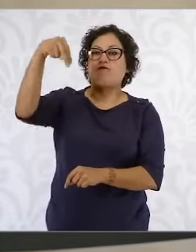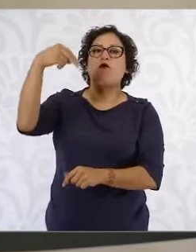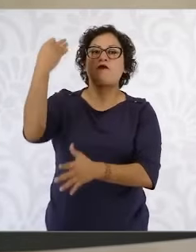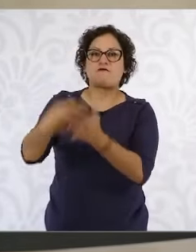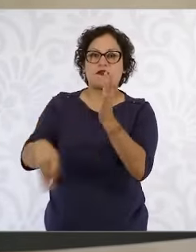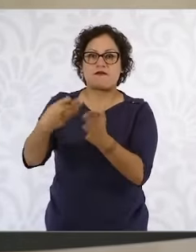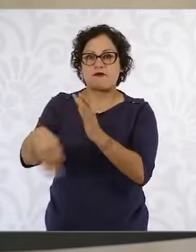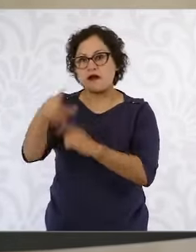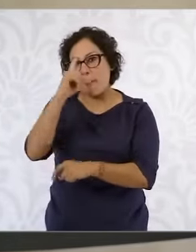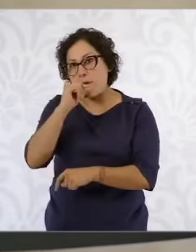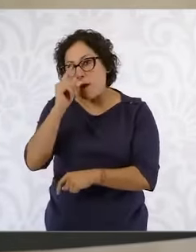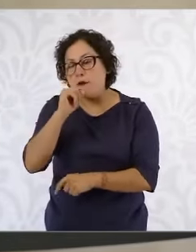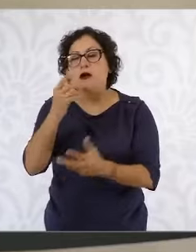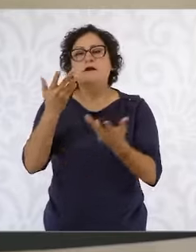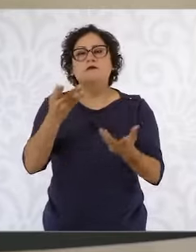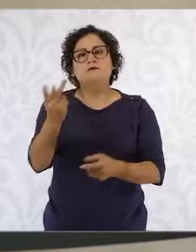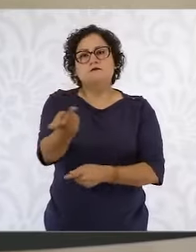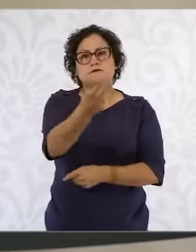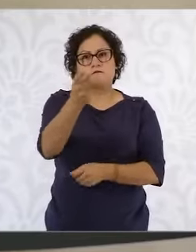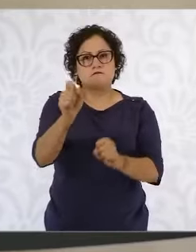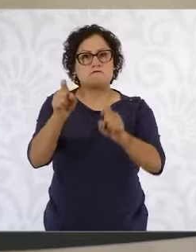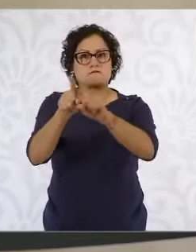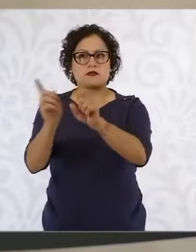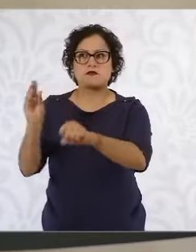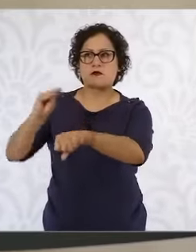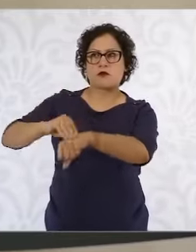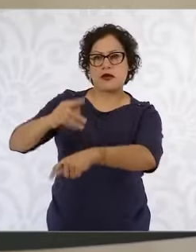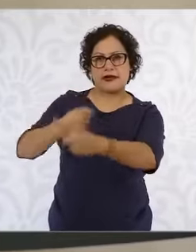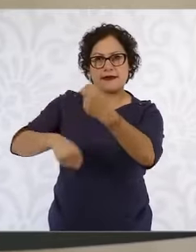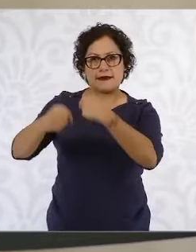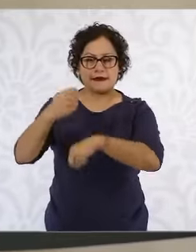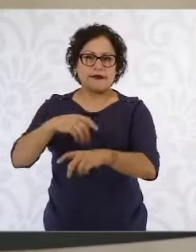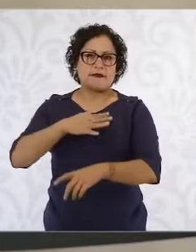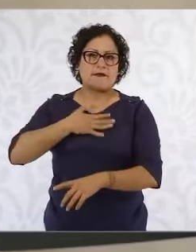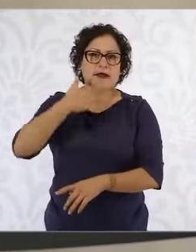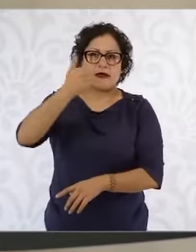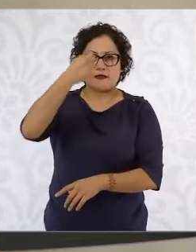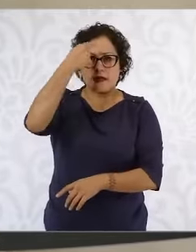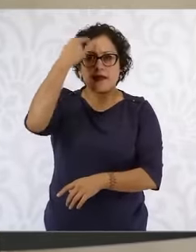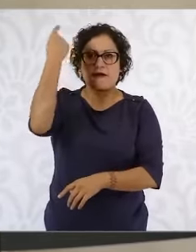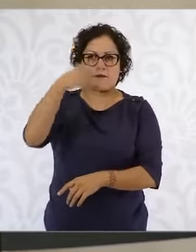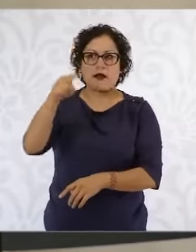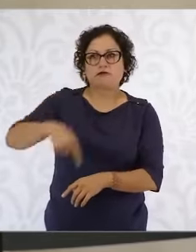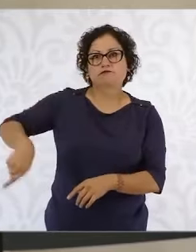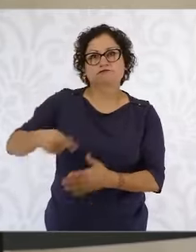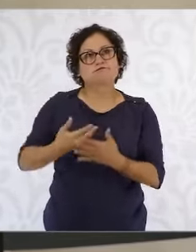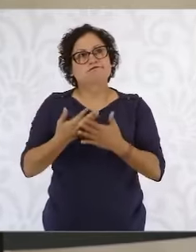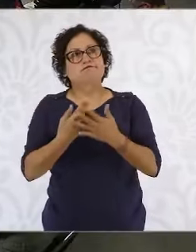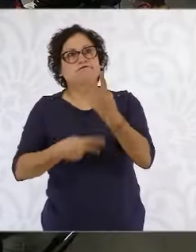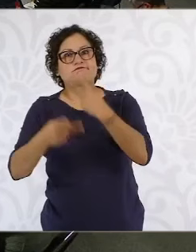¿habrá tiendas Bienestar que ya también las están esperando para la economía de los que menos tienen?